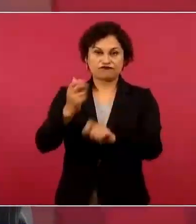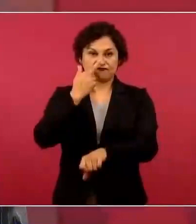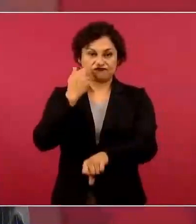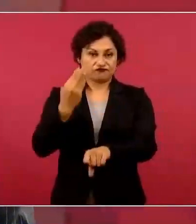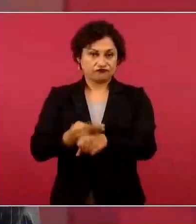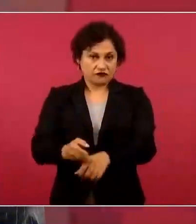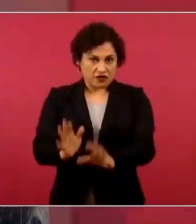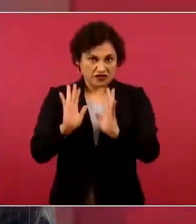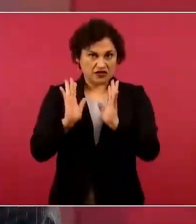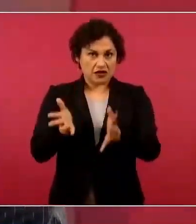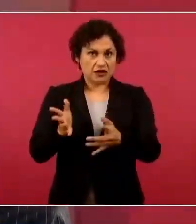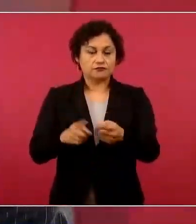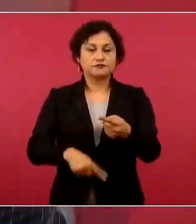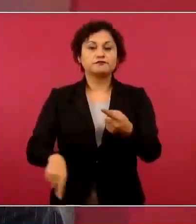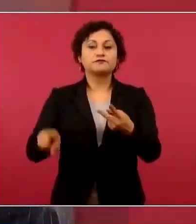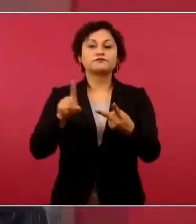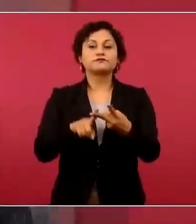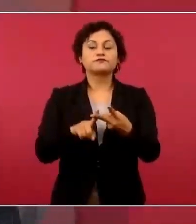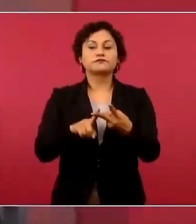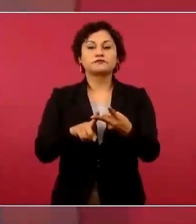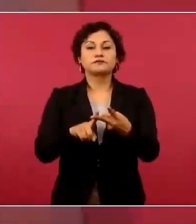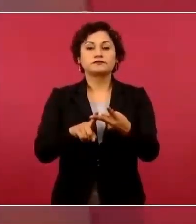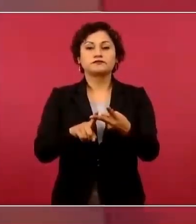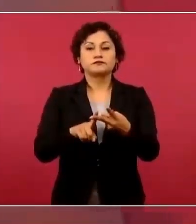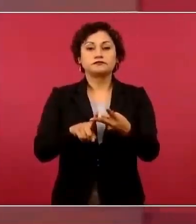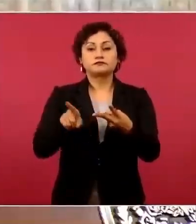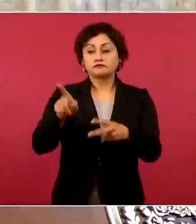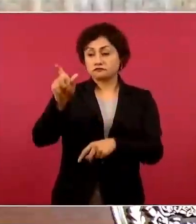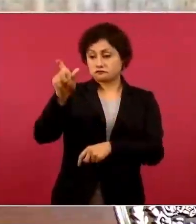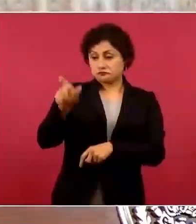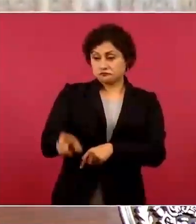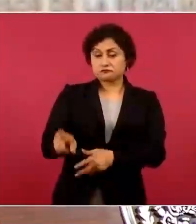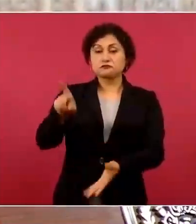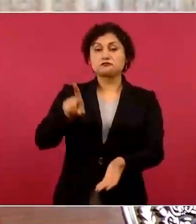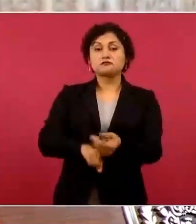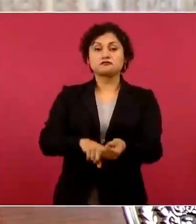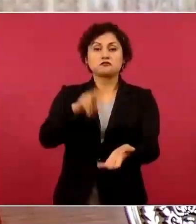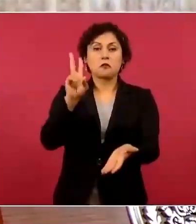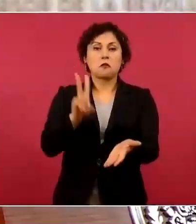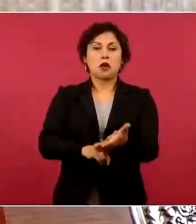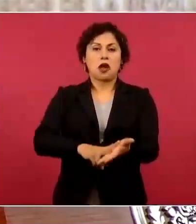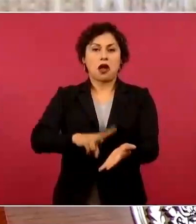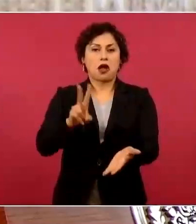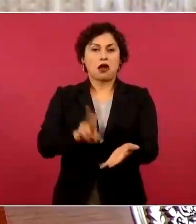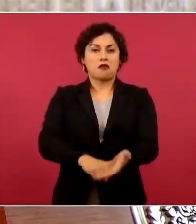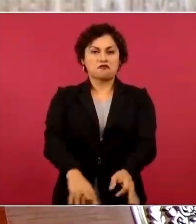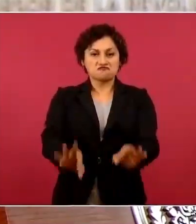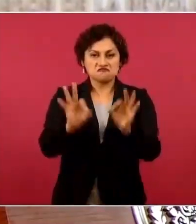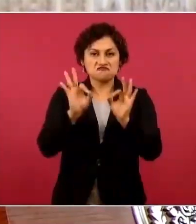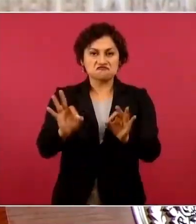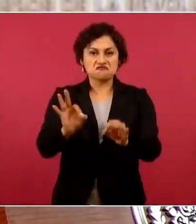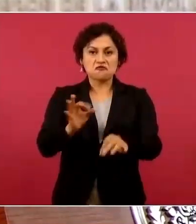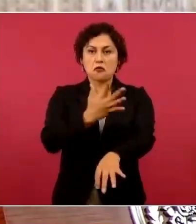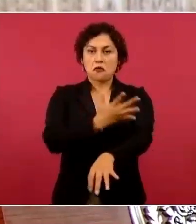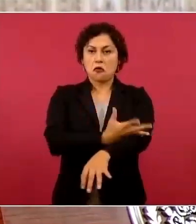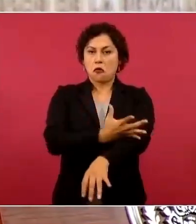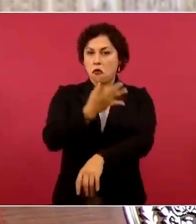son gentes con principios, gente honesta,